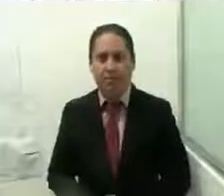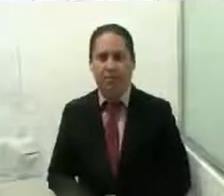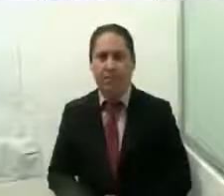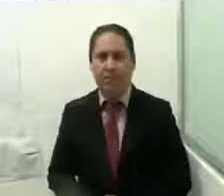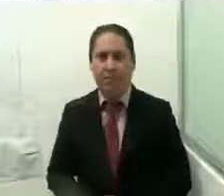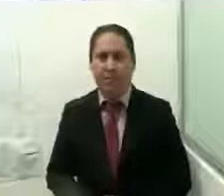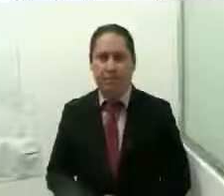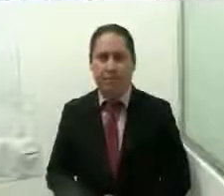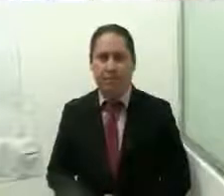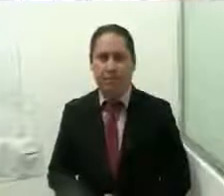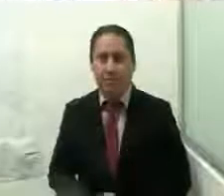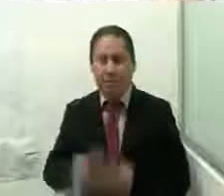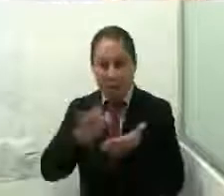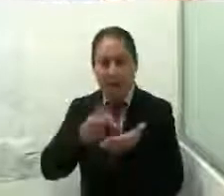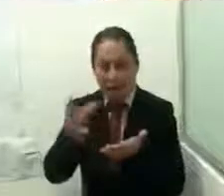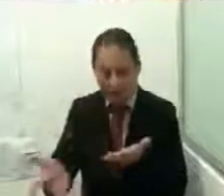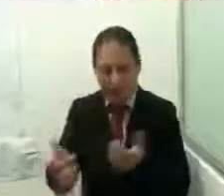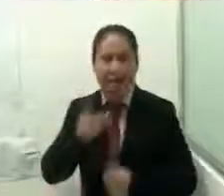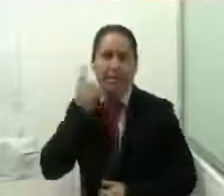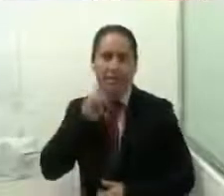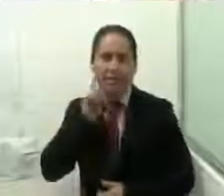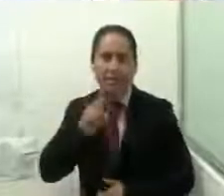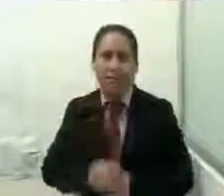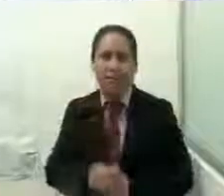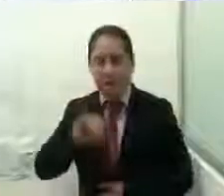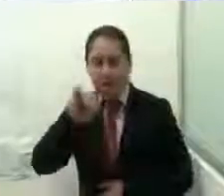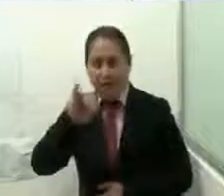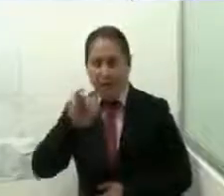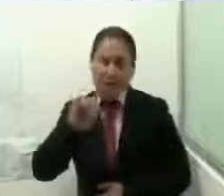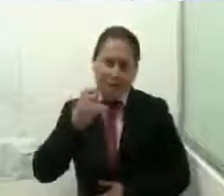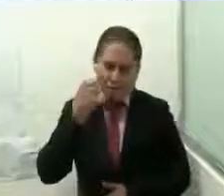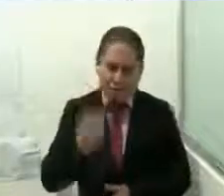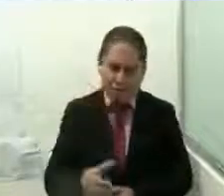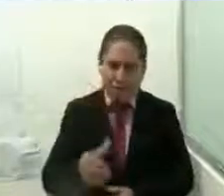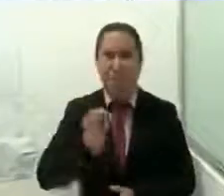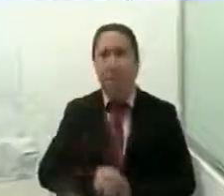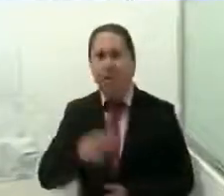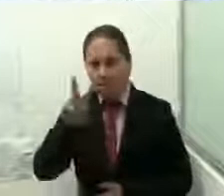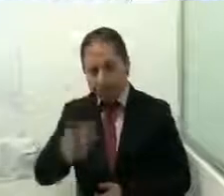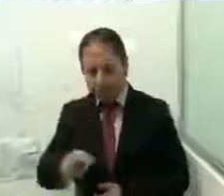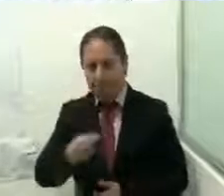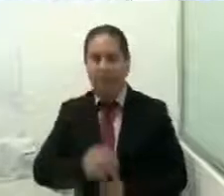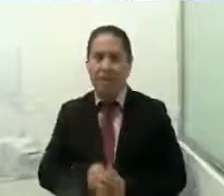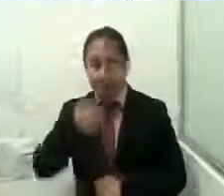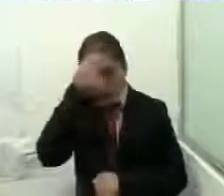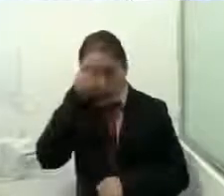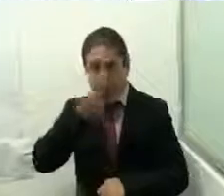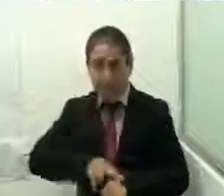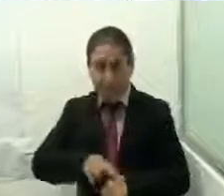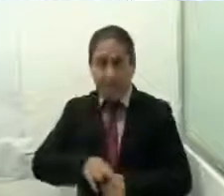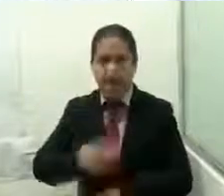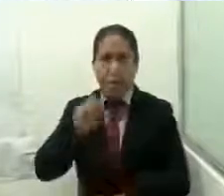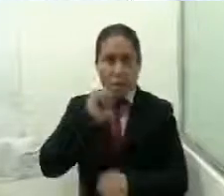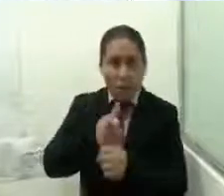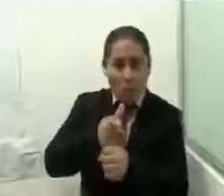Gracias, diputada. Efectivamente, efectivamente, la secretaría ha detectado